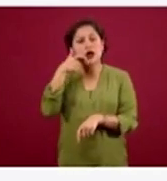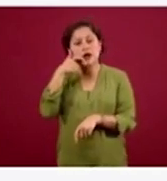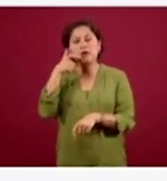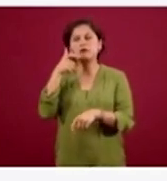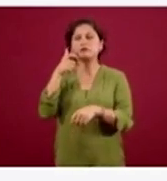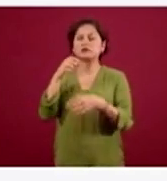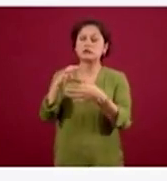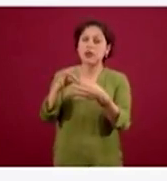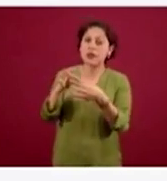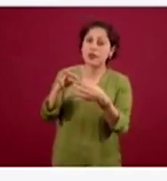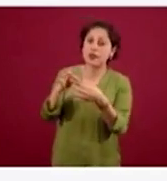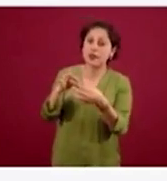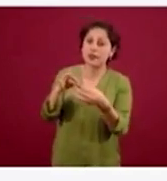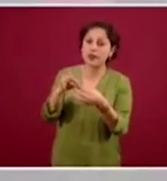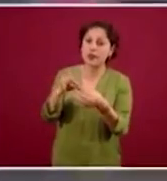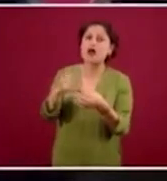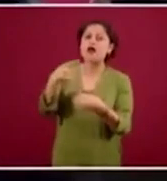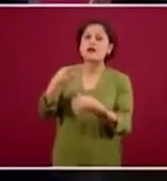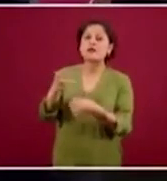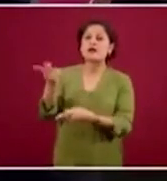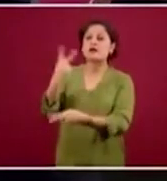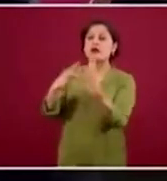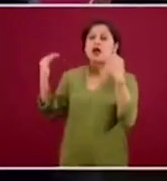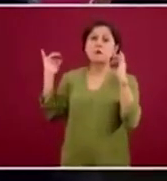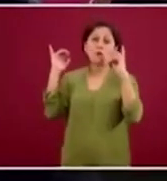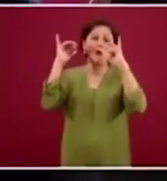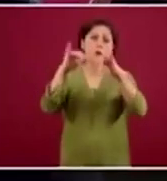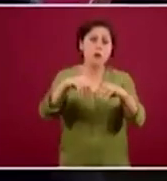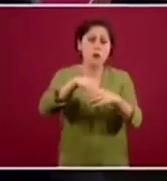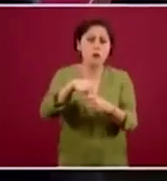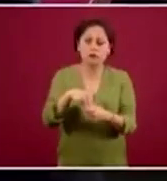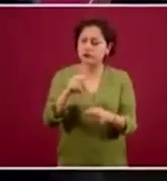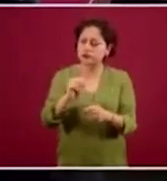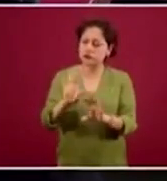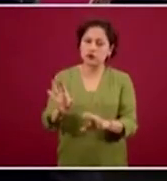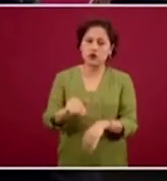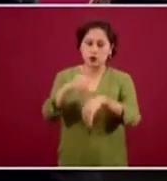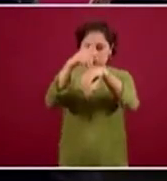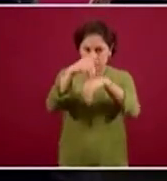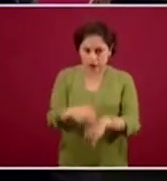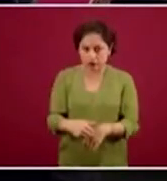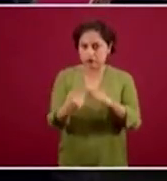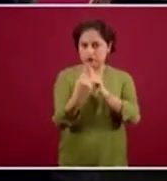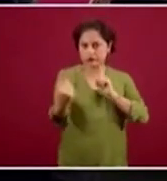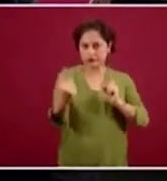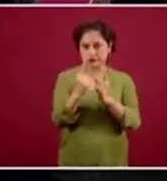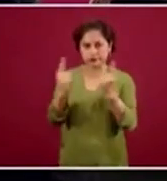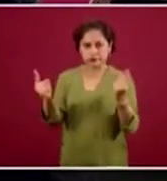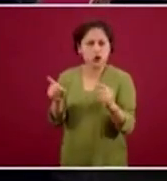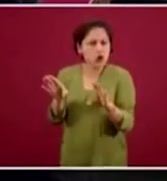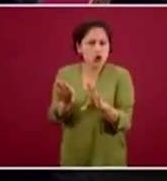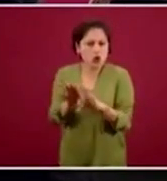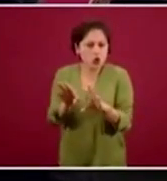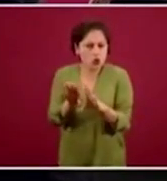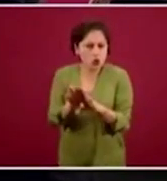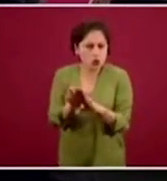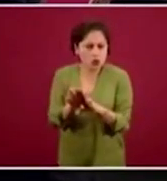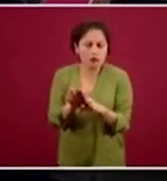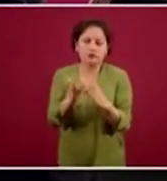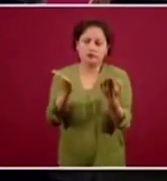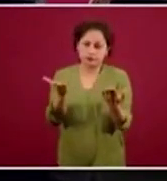que se llama sana distancia. ¿De qué consta esta estrategia que les estoy comentando?